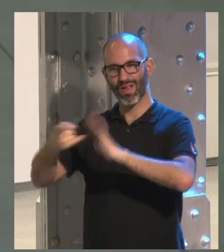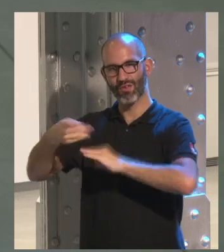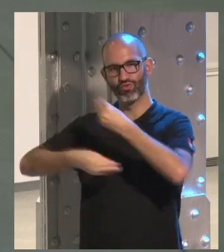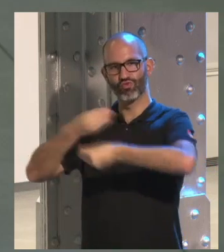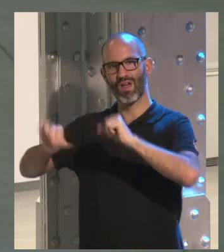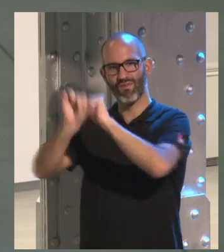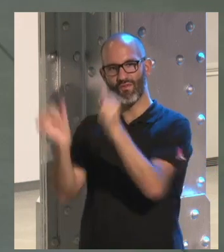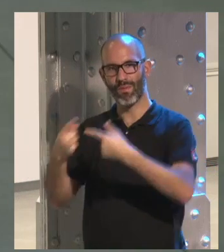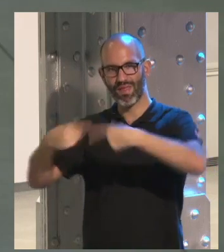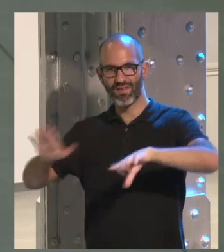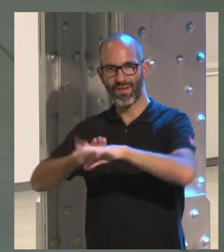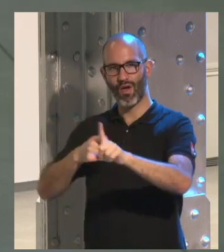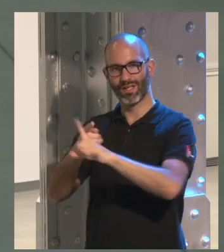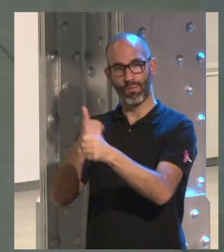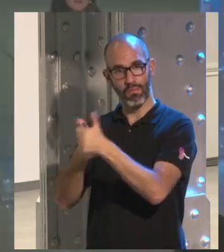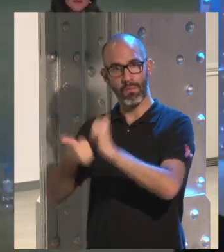tendría mucho más seguidores